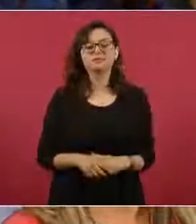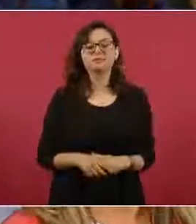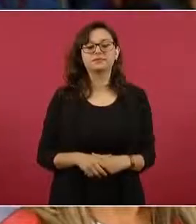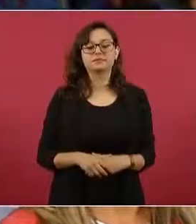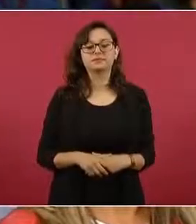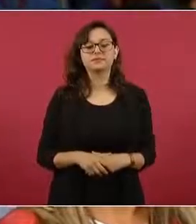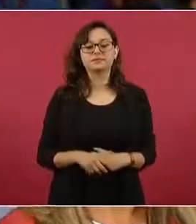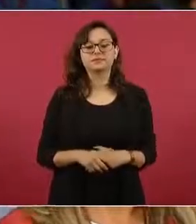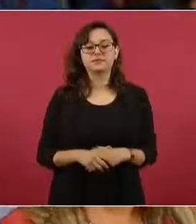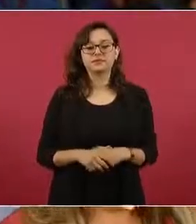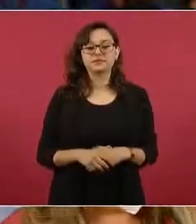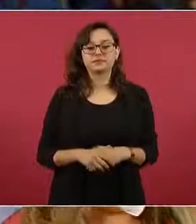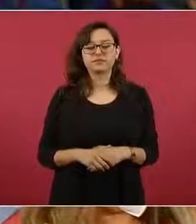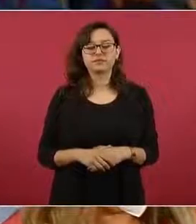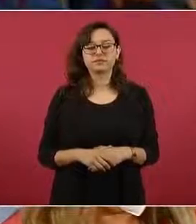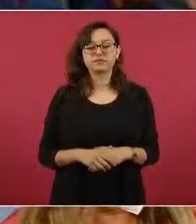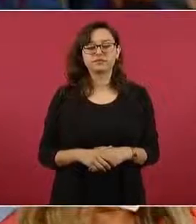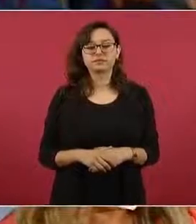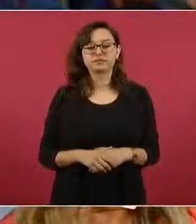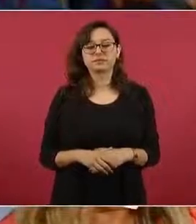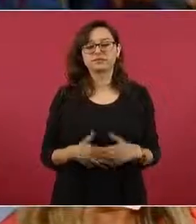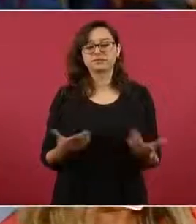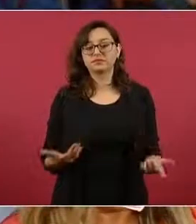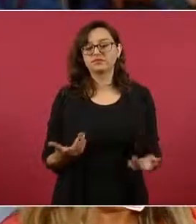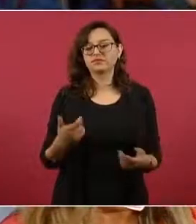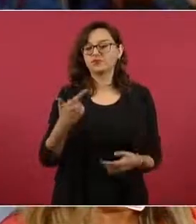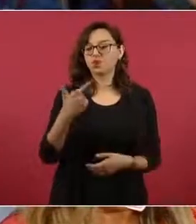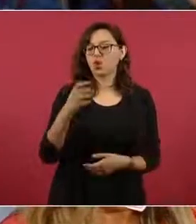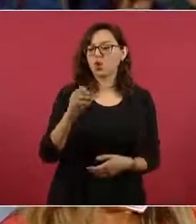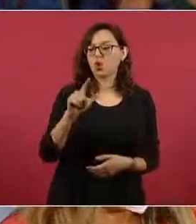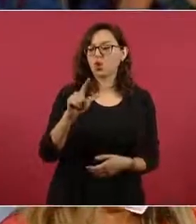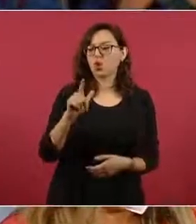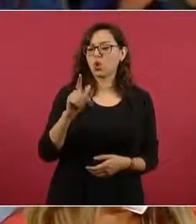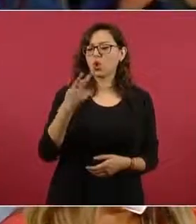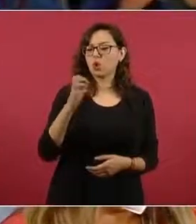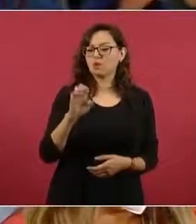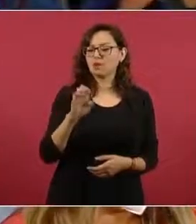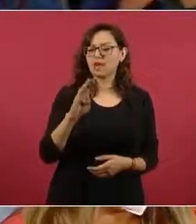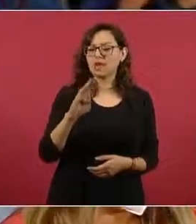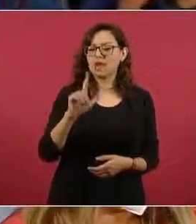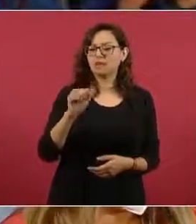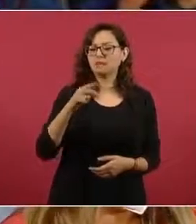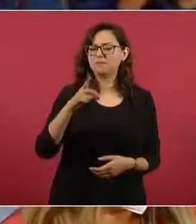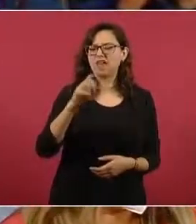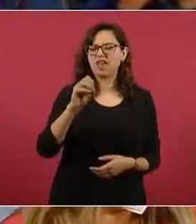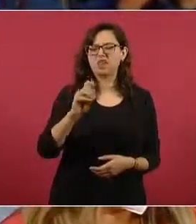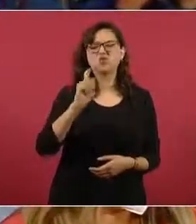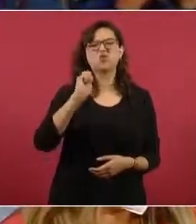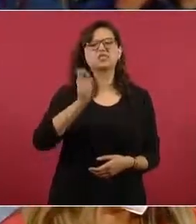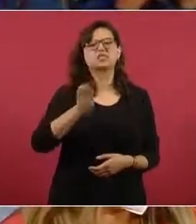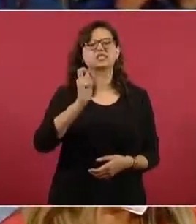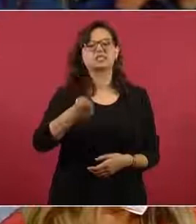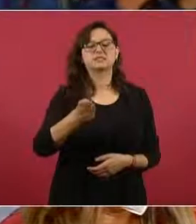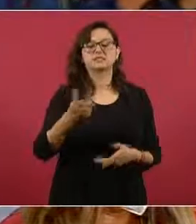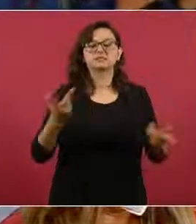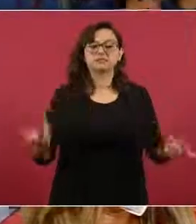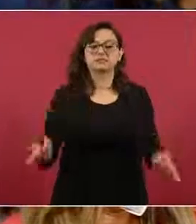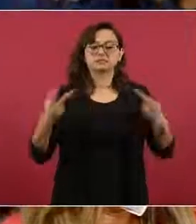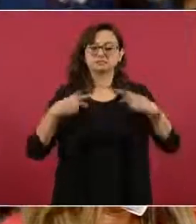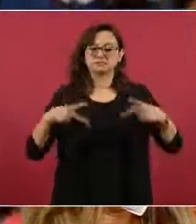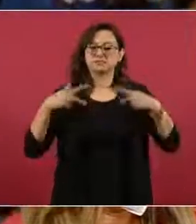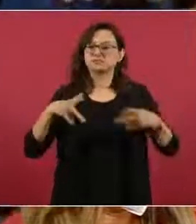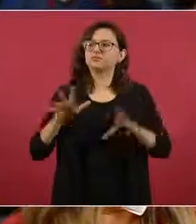descubierto del golpe blando se llama el descontento social. Hemos hecho una investigación en el Sentinela Informa en varios